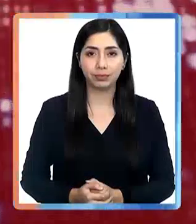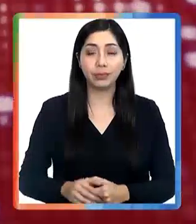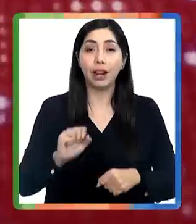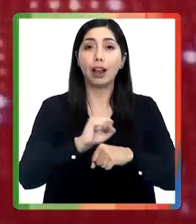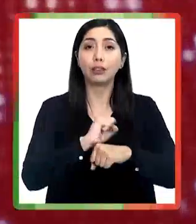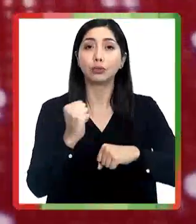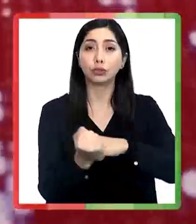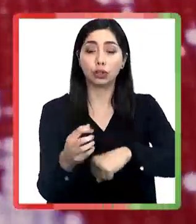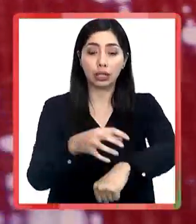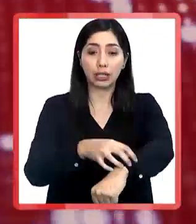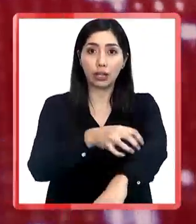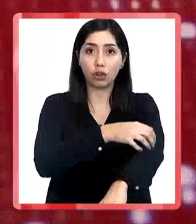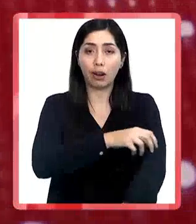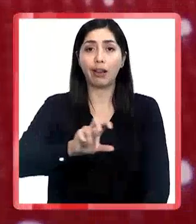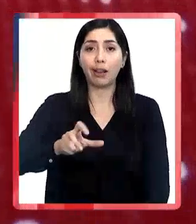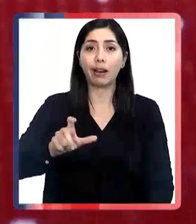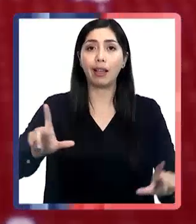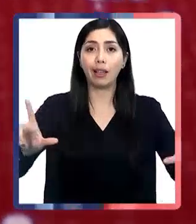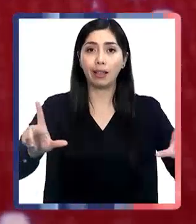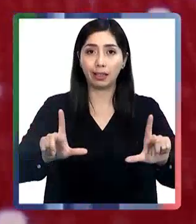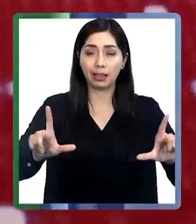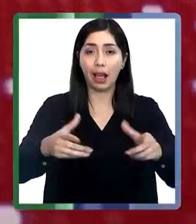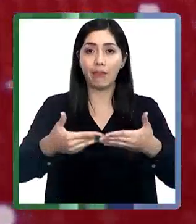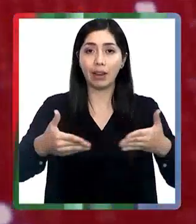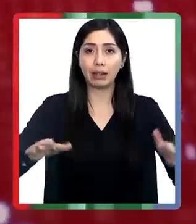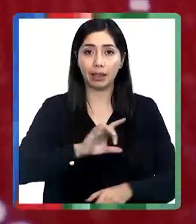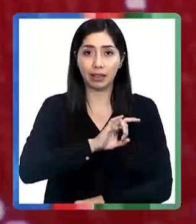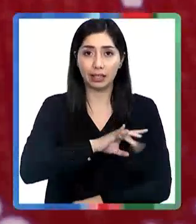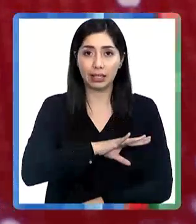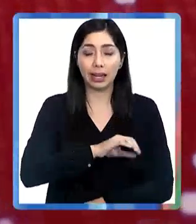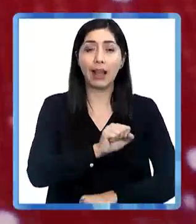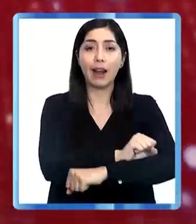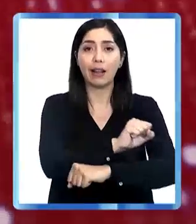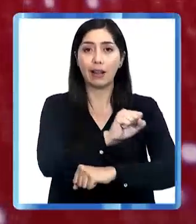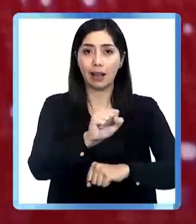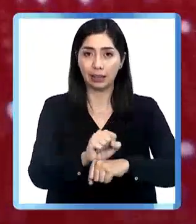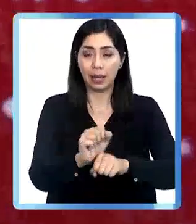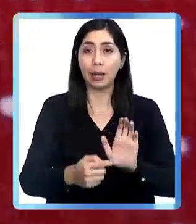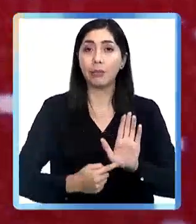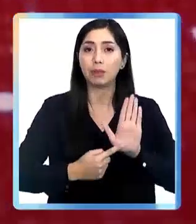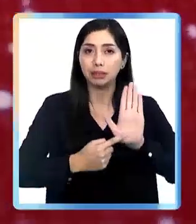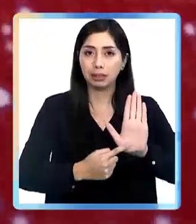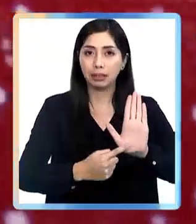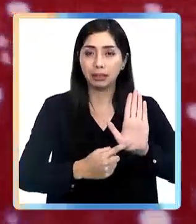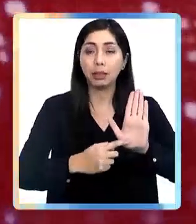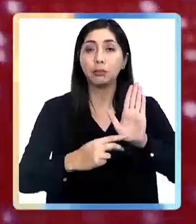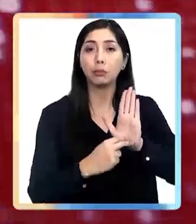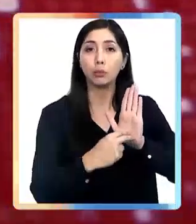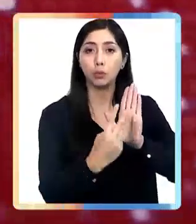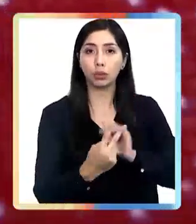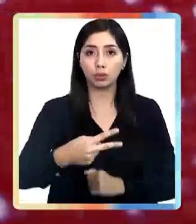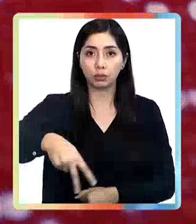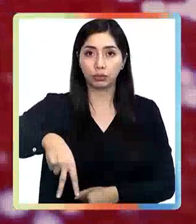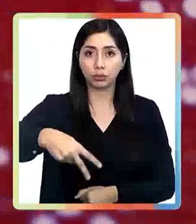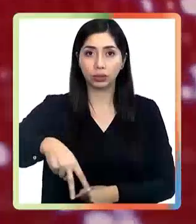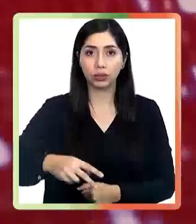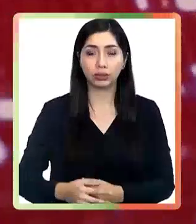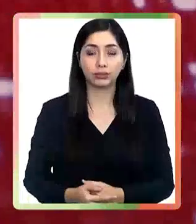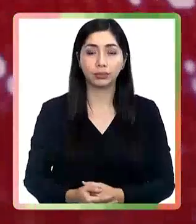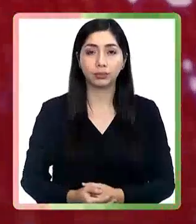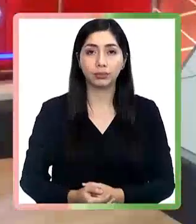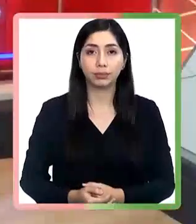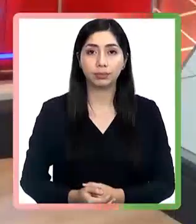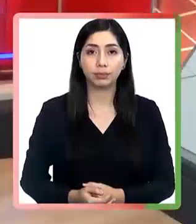Asociación Regional de Canales de Televisión de Señal Abierta de Chile. Arcatel presenta Portavoz Noticias.